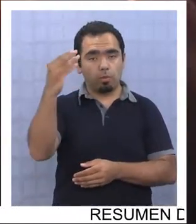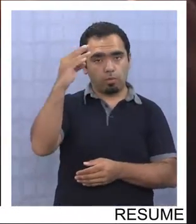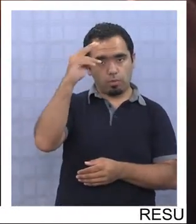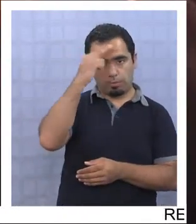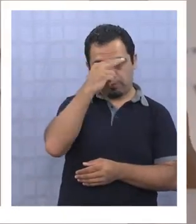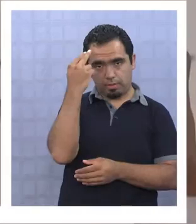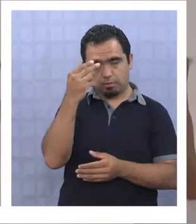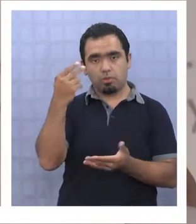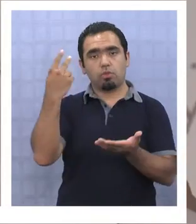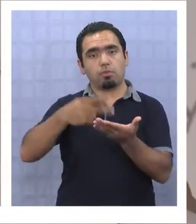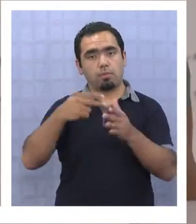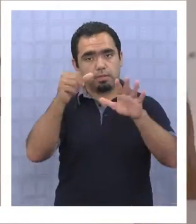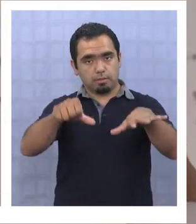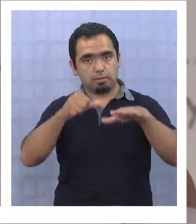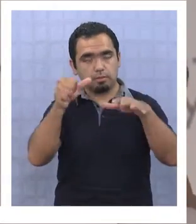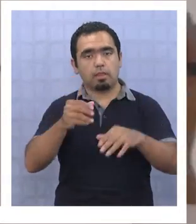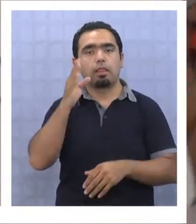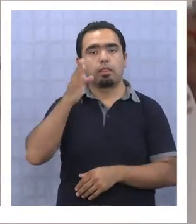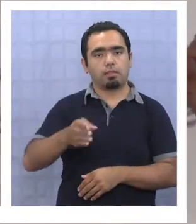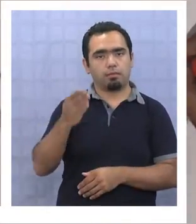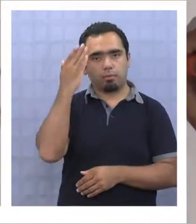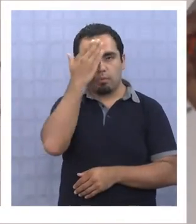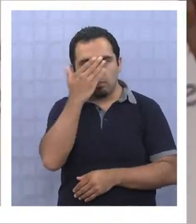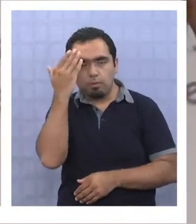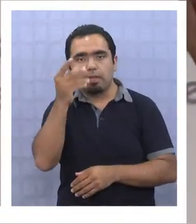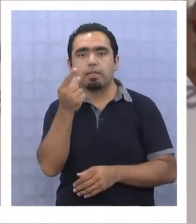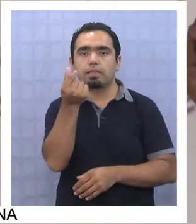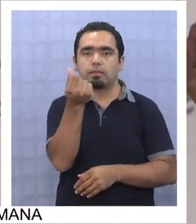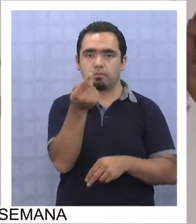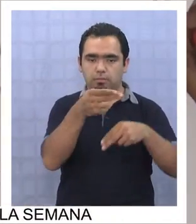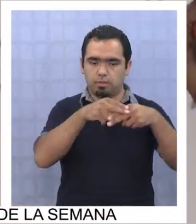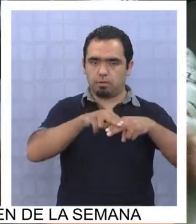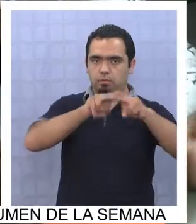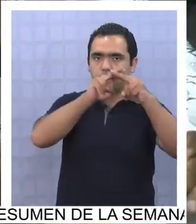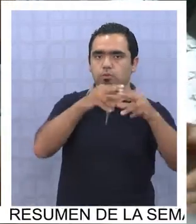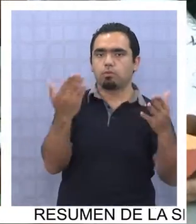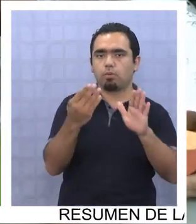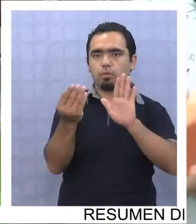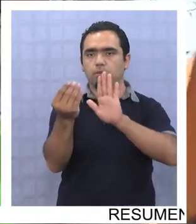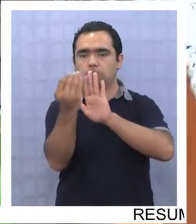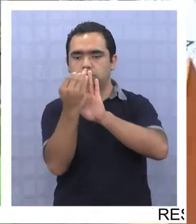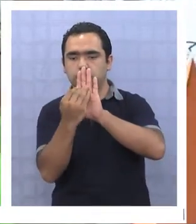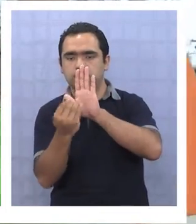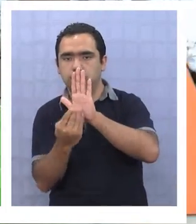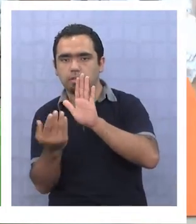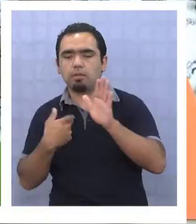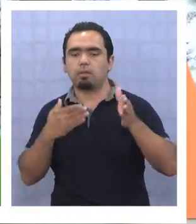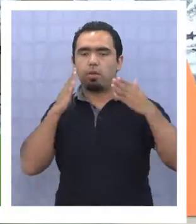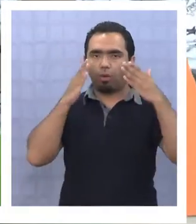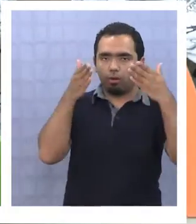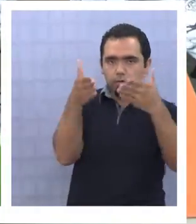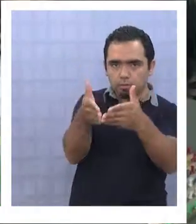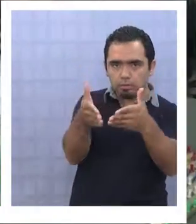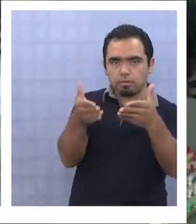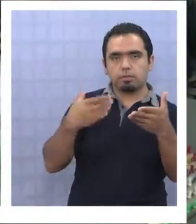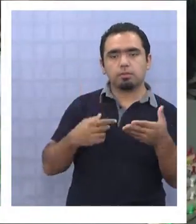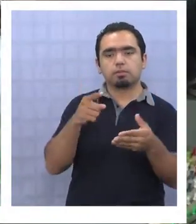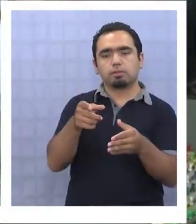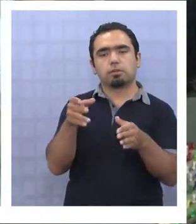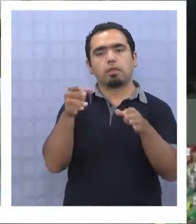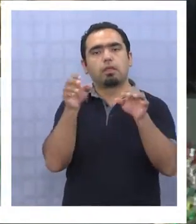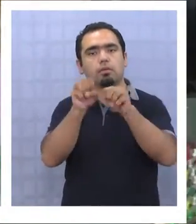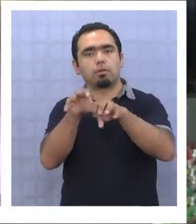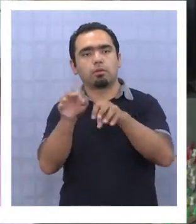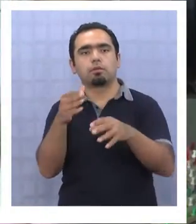los colegios deberán preocuparse de la rendición de los recursos, que su utilización sea exclusiva para fines educativos y que no haya